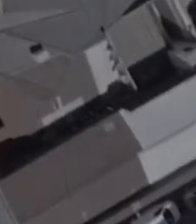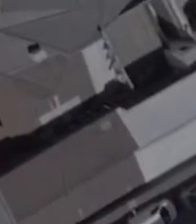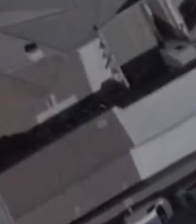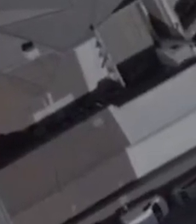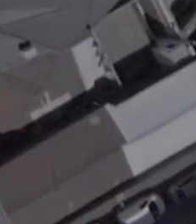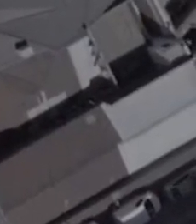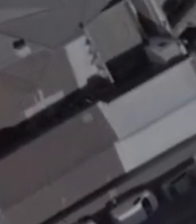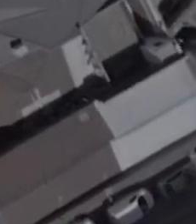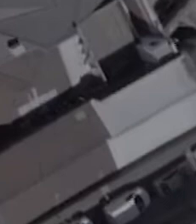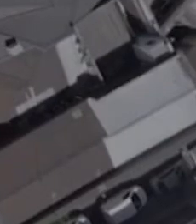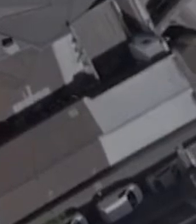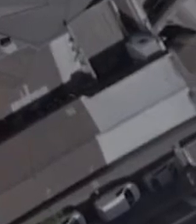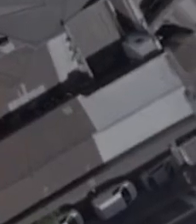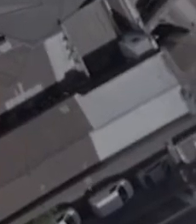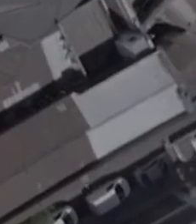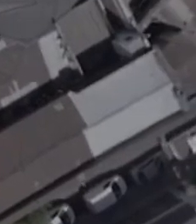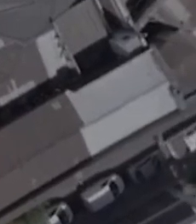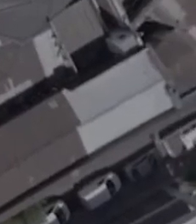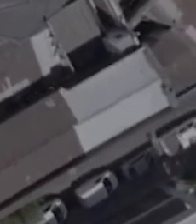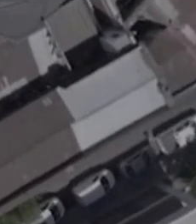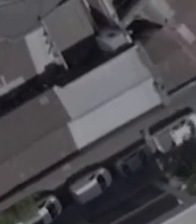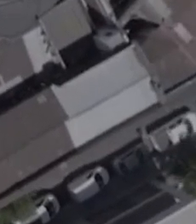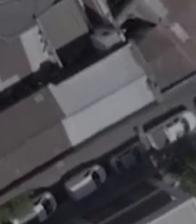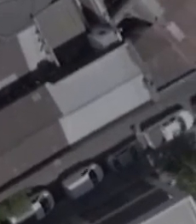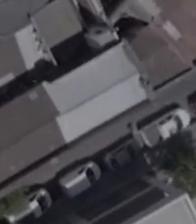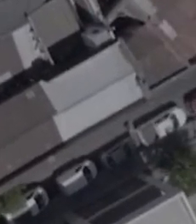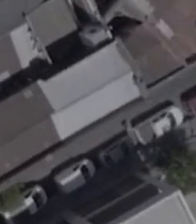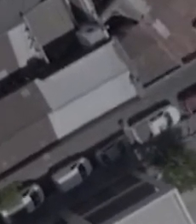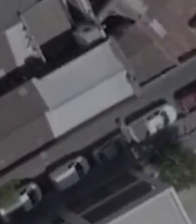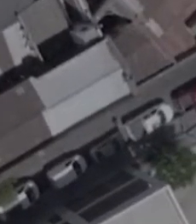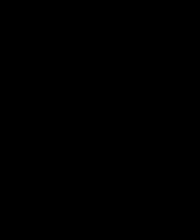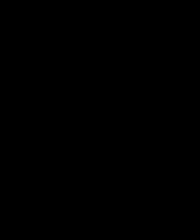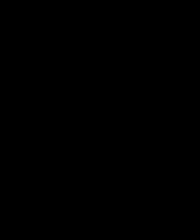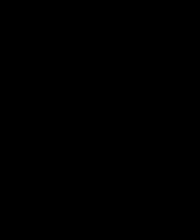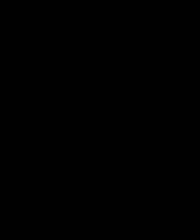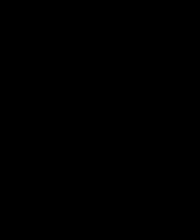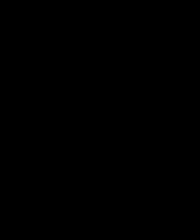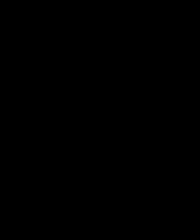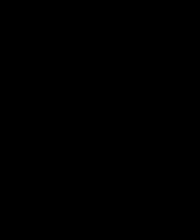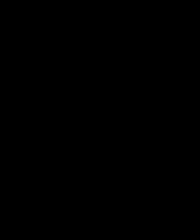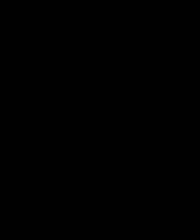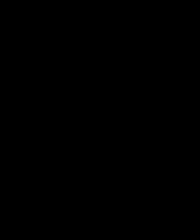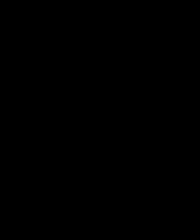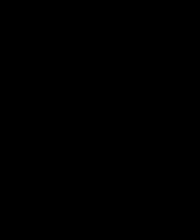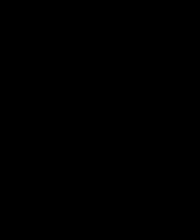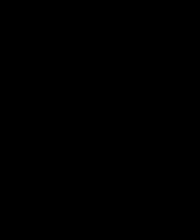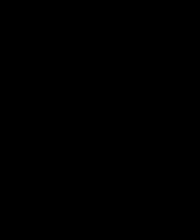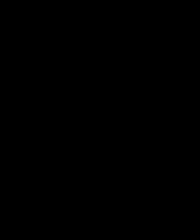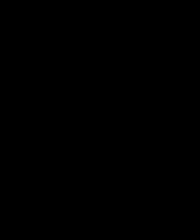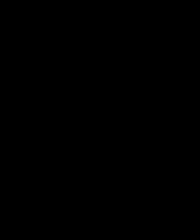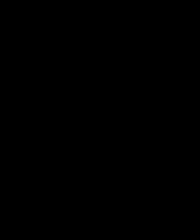lunes a las 10 y 45 de la noche. Aquí en 13. Costa Rica Televisión.